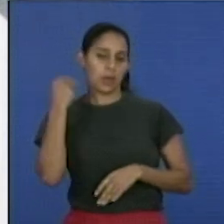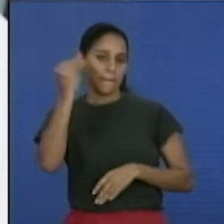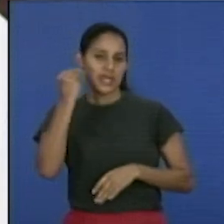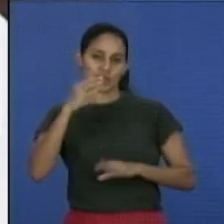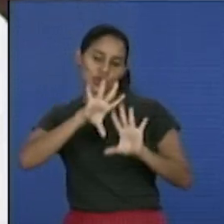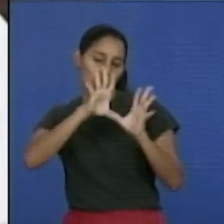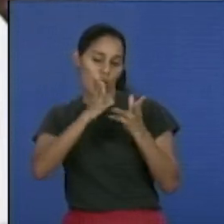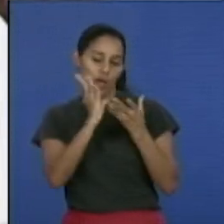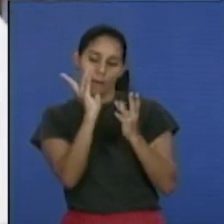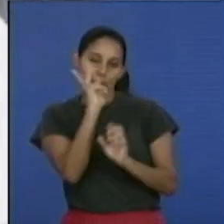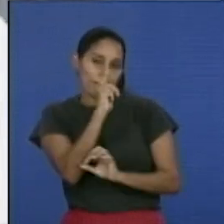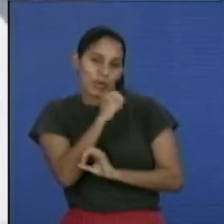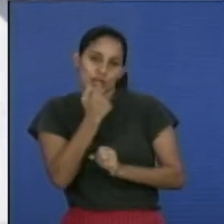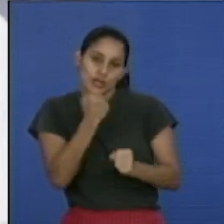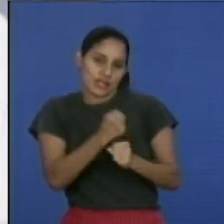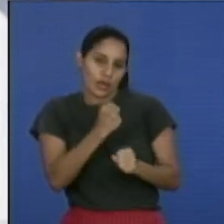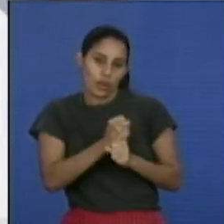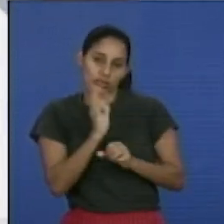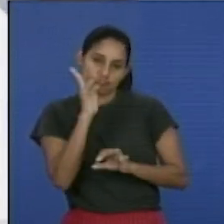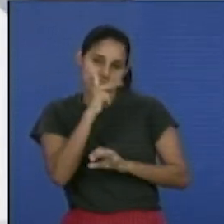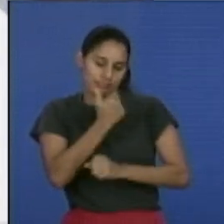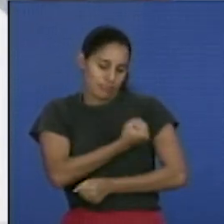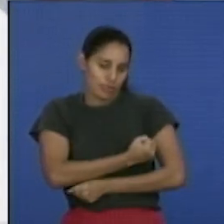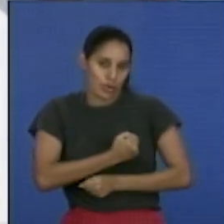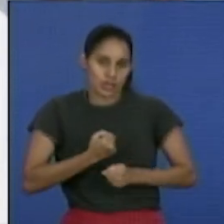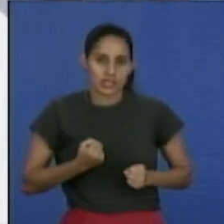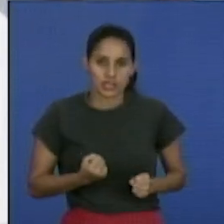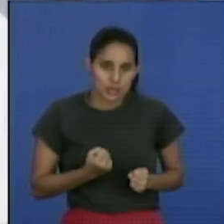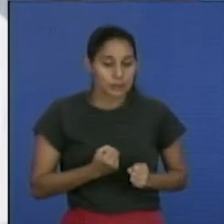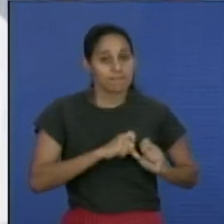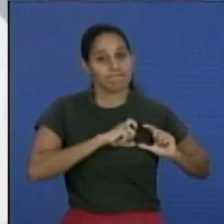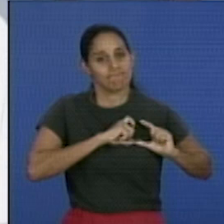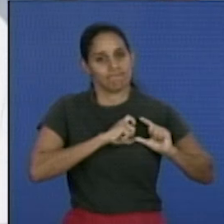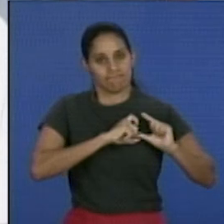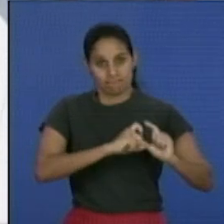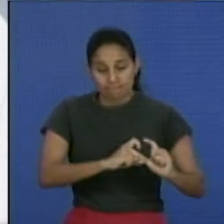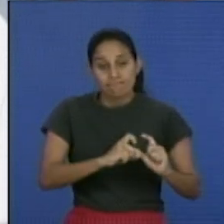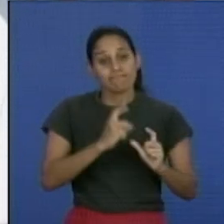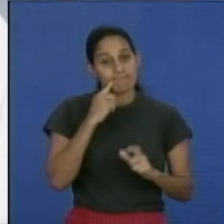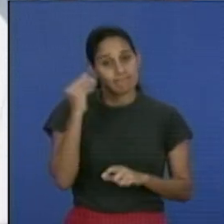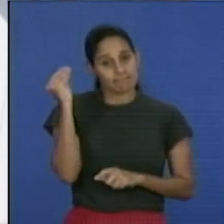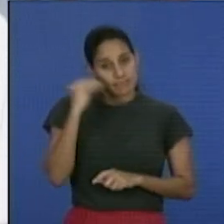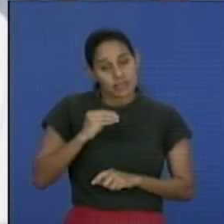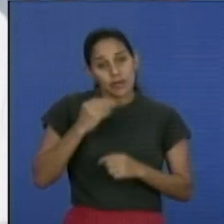En la enfermería todo el trabajo es bonito. Es un trabajo muy sacrificado.